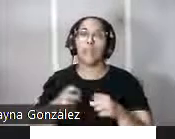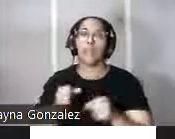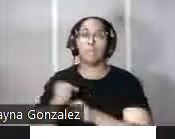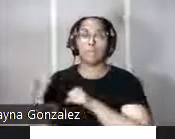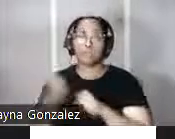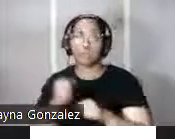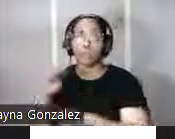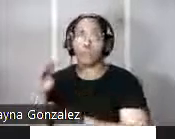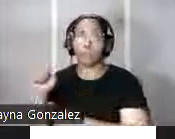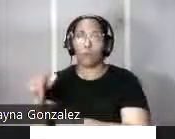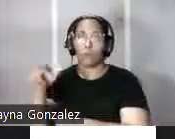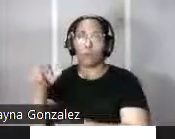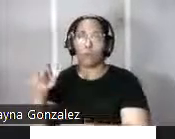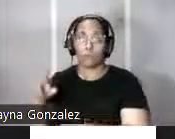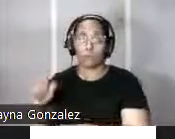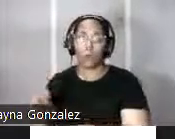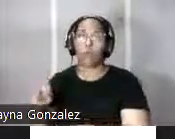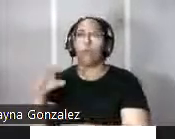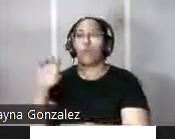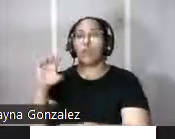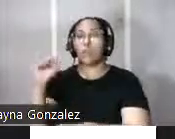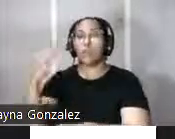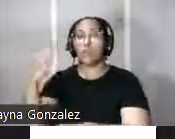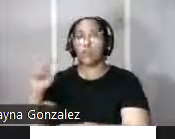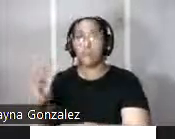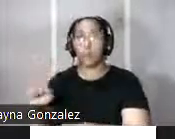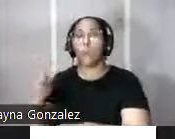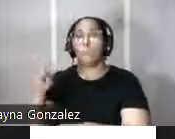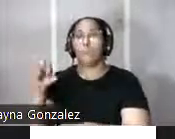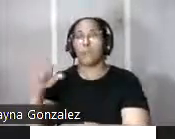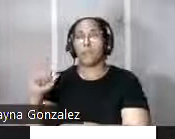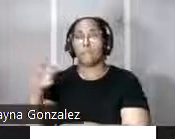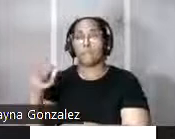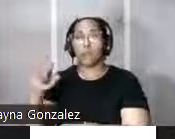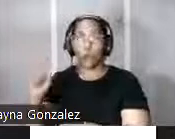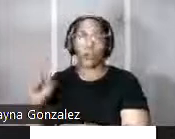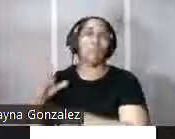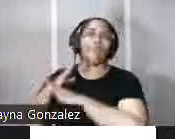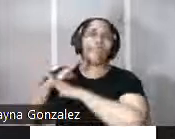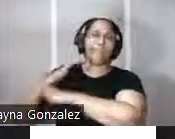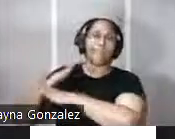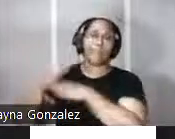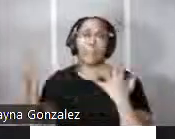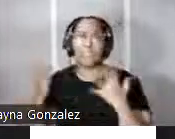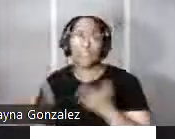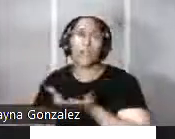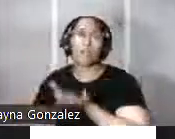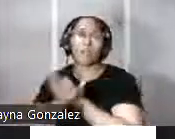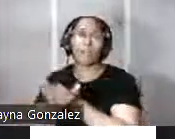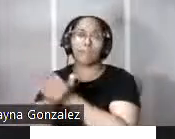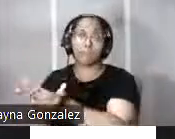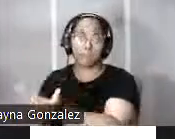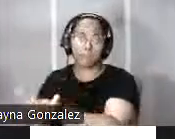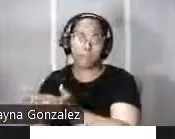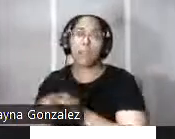Boquerón y la batería del Escambrón y la isla de Miraflores por tanto el objetivo era evitar posibles desembarcos en las inmediaciones de